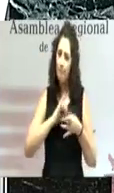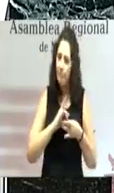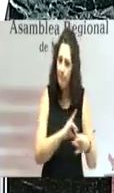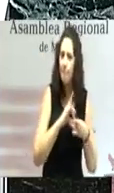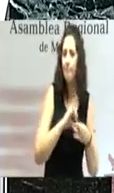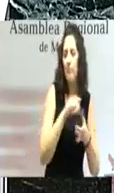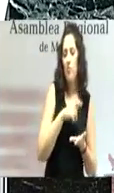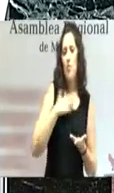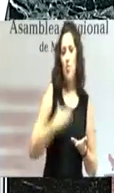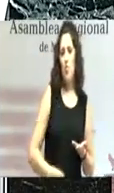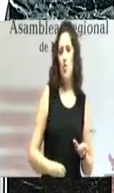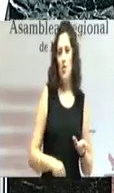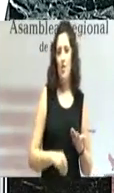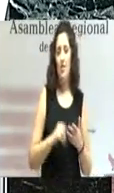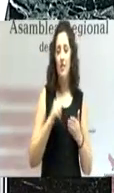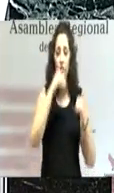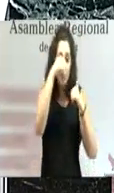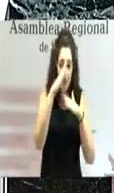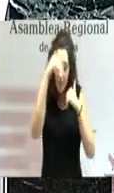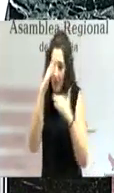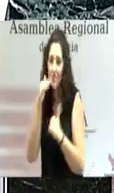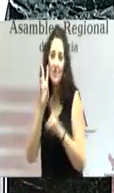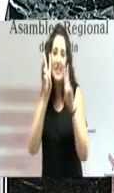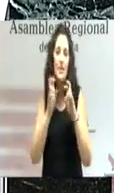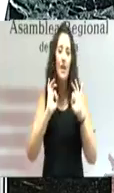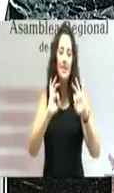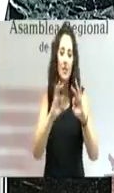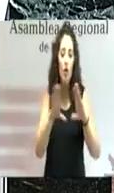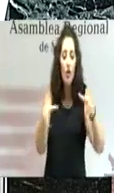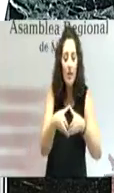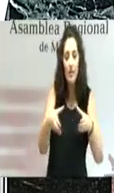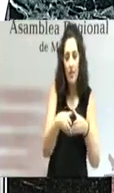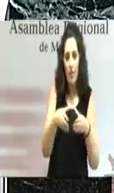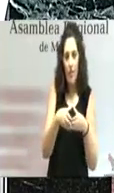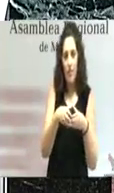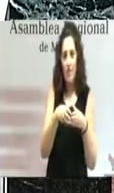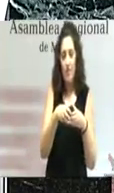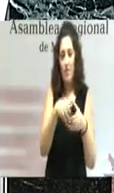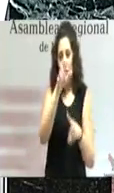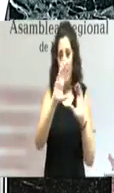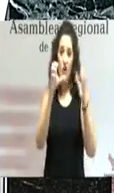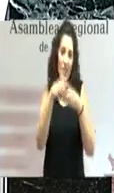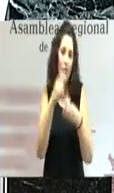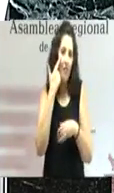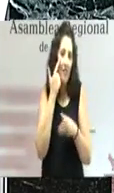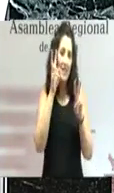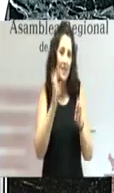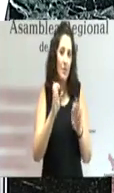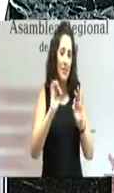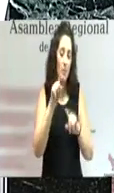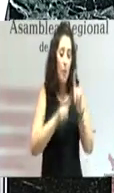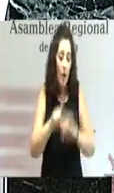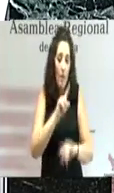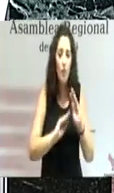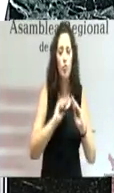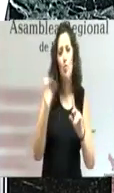atenta y muy atenta a todas las necesidades de ese colectivo de la población que tiene pendiente de resolver buena parte de sus problemas.